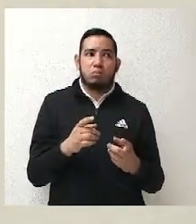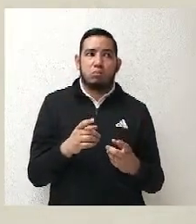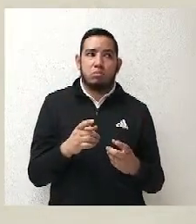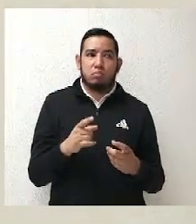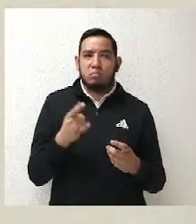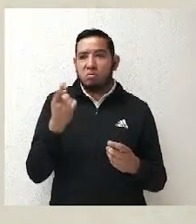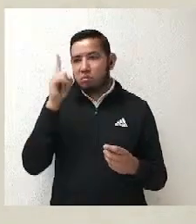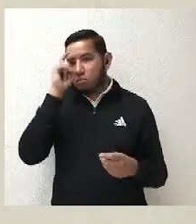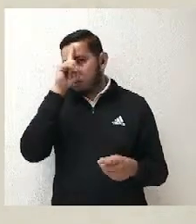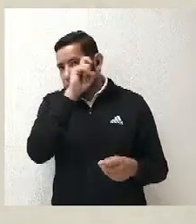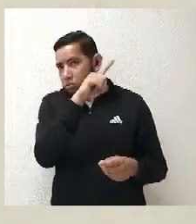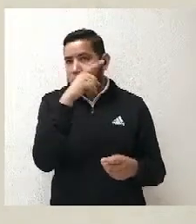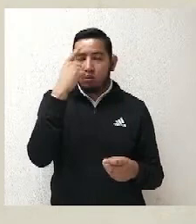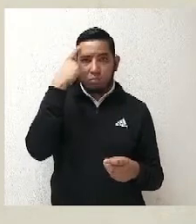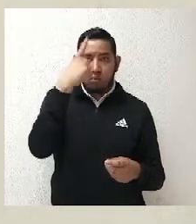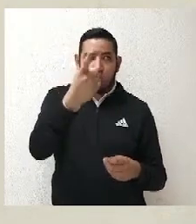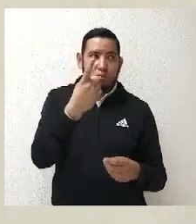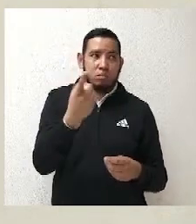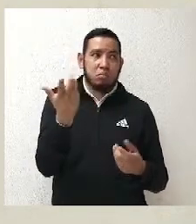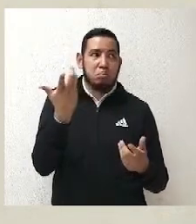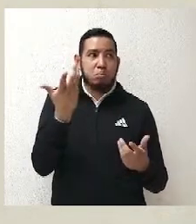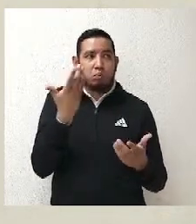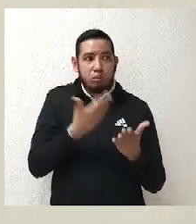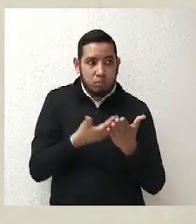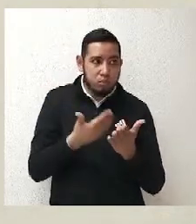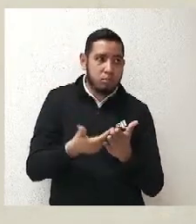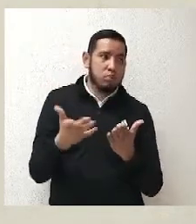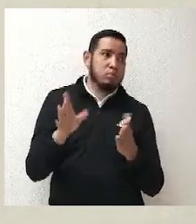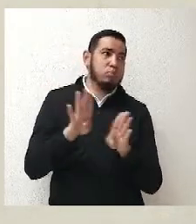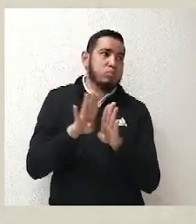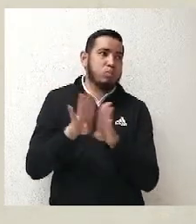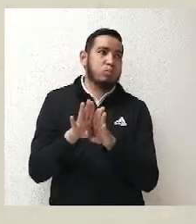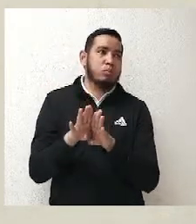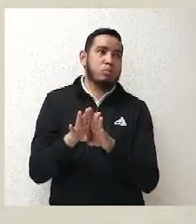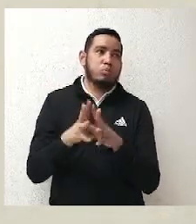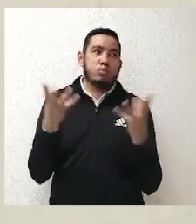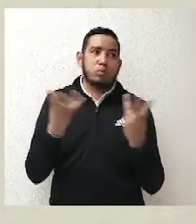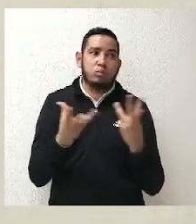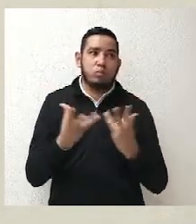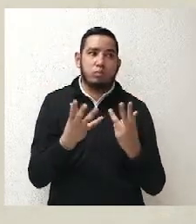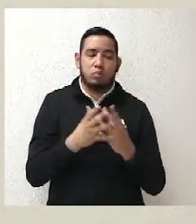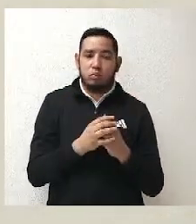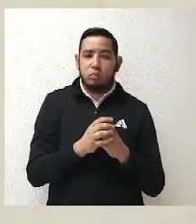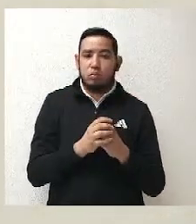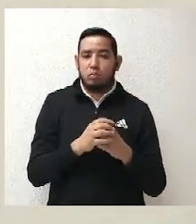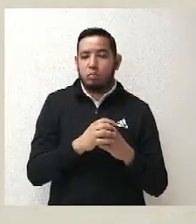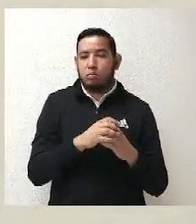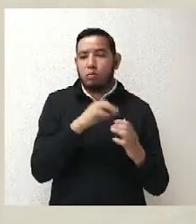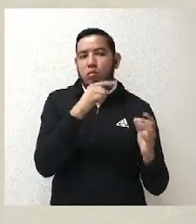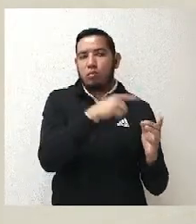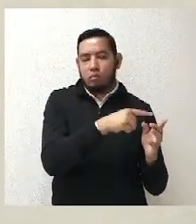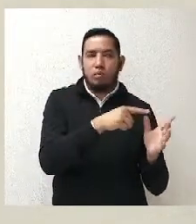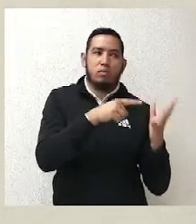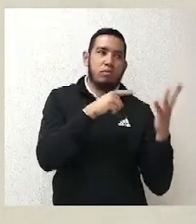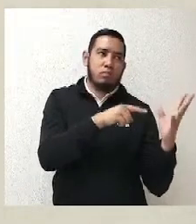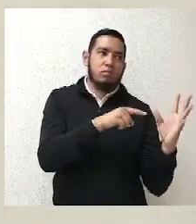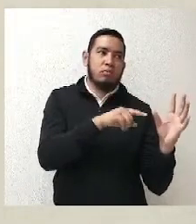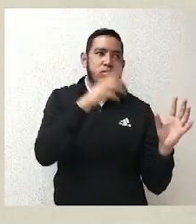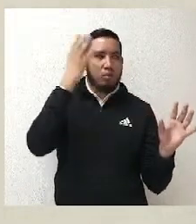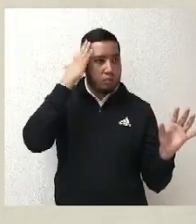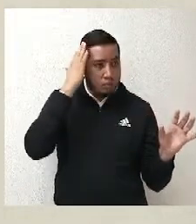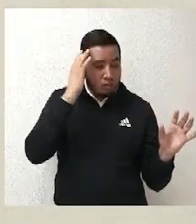consulta con la agenda del magistrado, y generalmente estamos, le digo el magistrado, las partes, se graban,